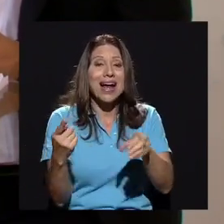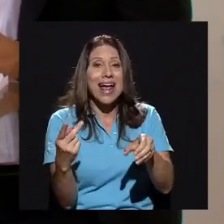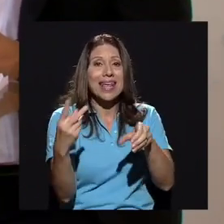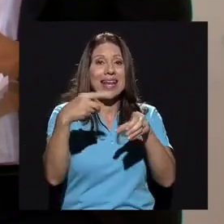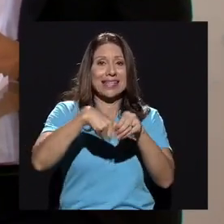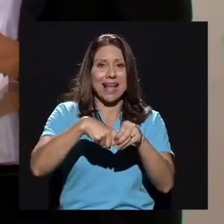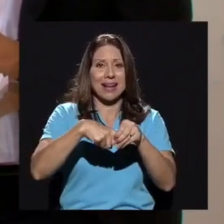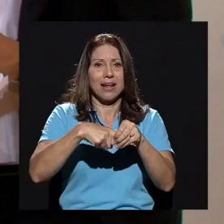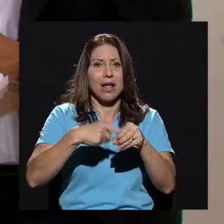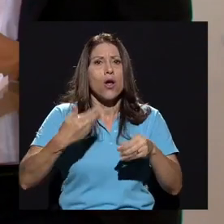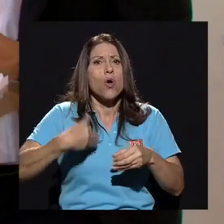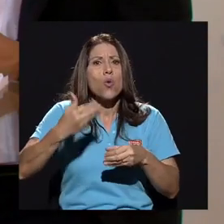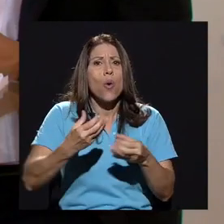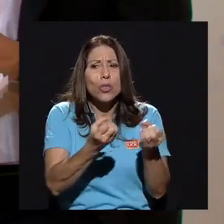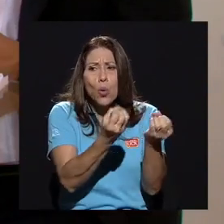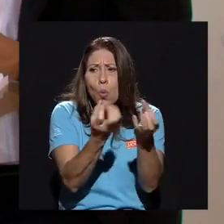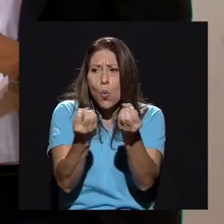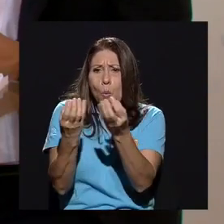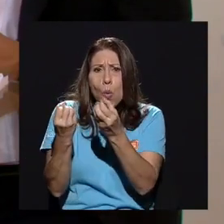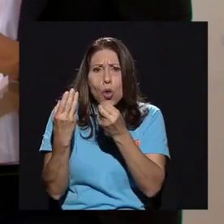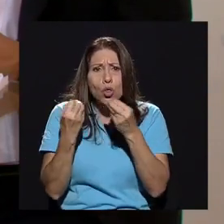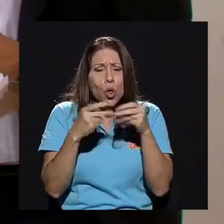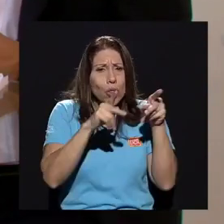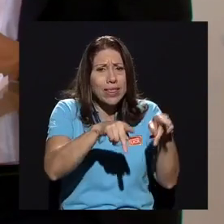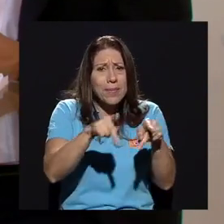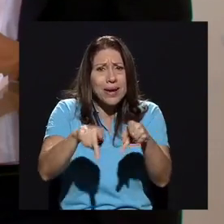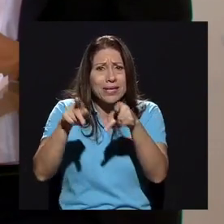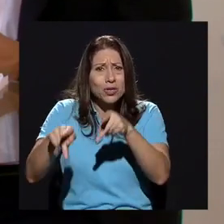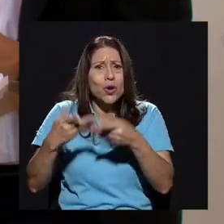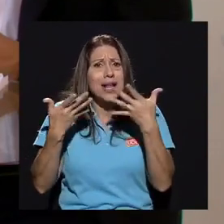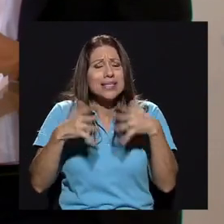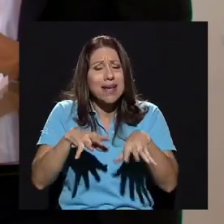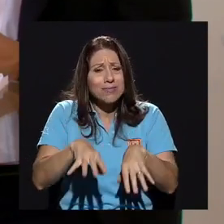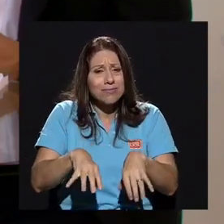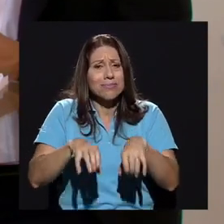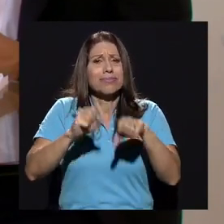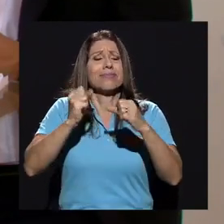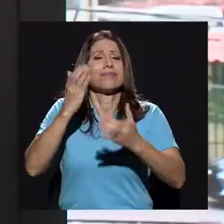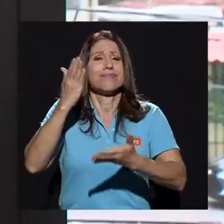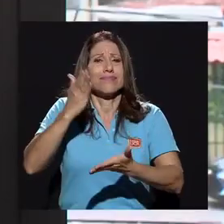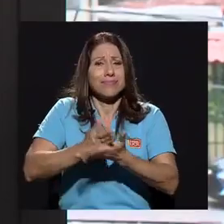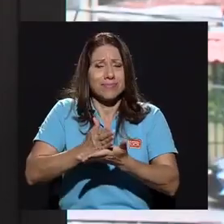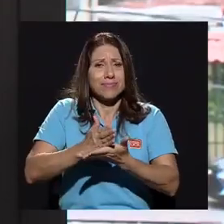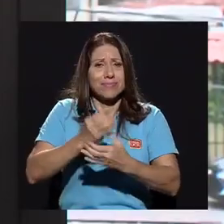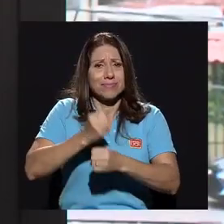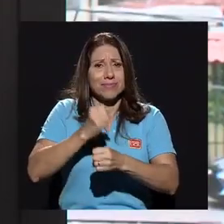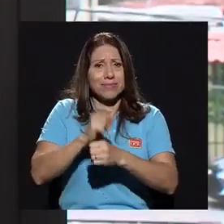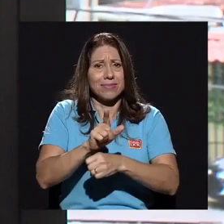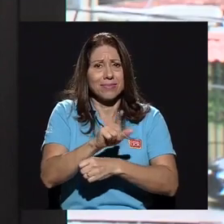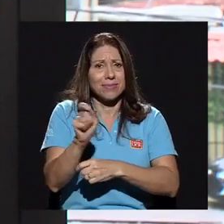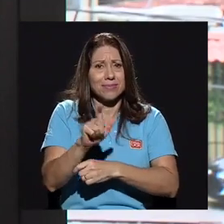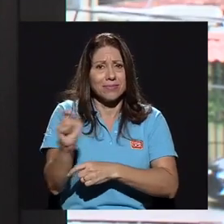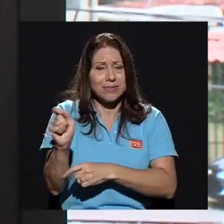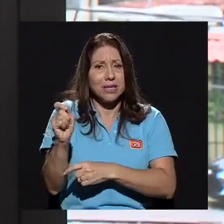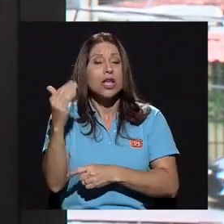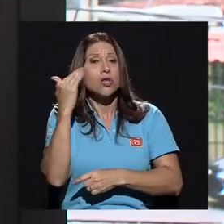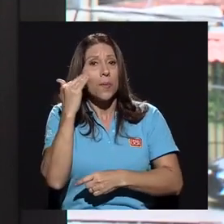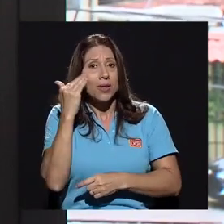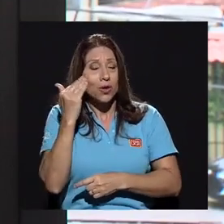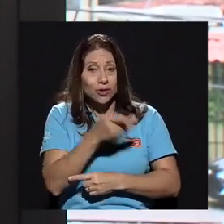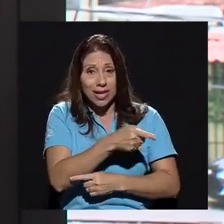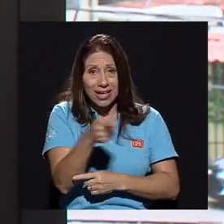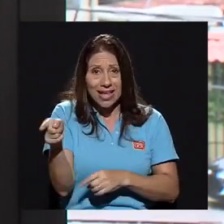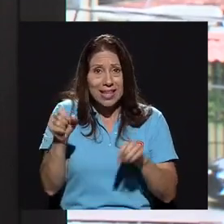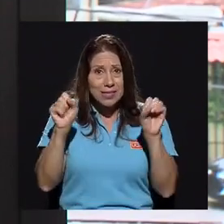un montón de personas de forma creciente se están acogiendo al derecho de la jubilación, tomando en consideración que se están